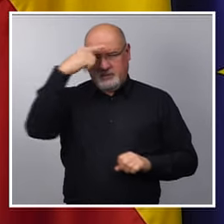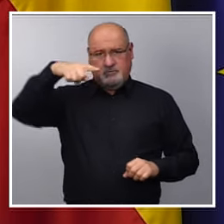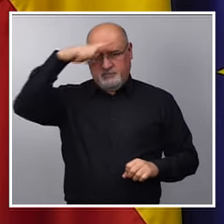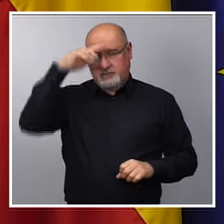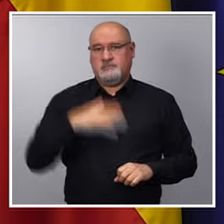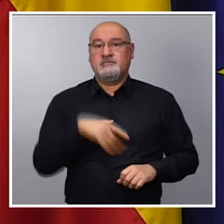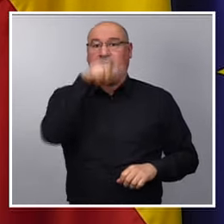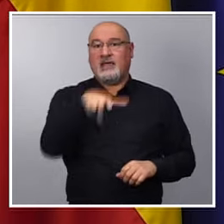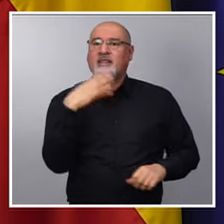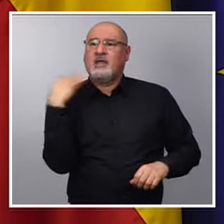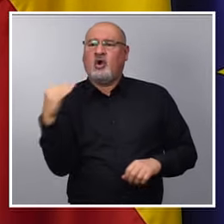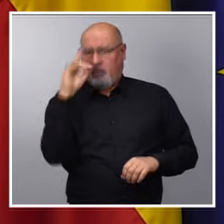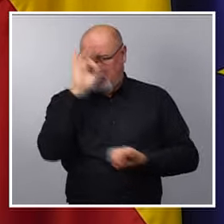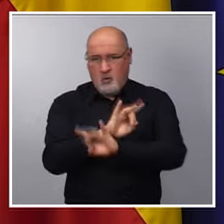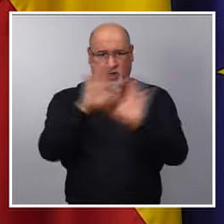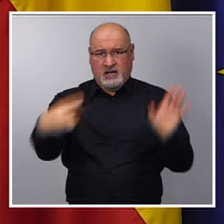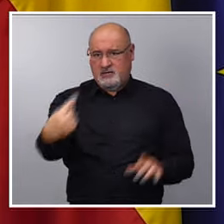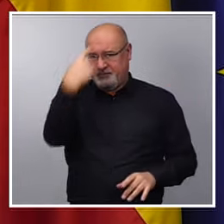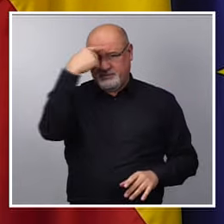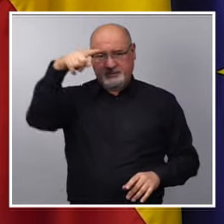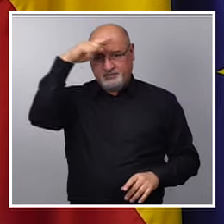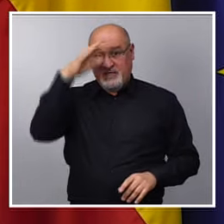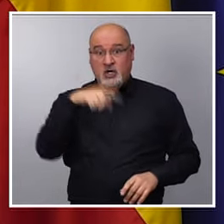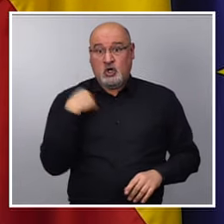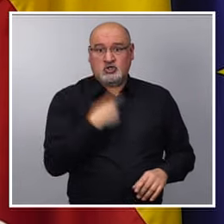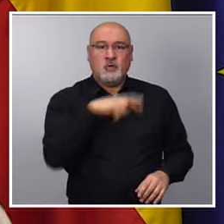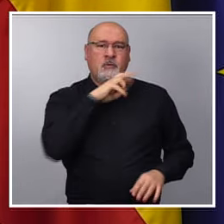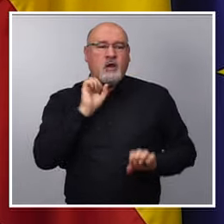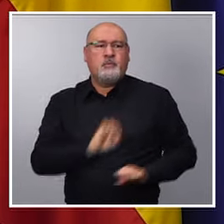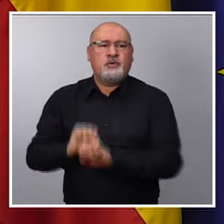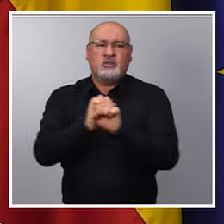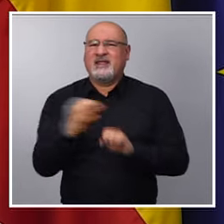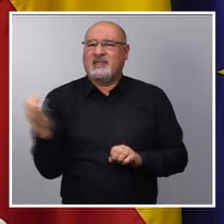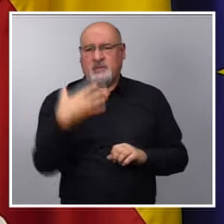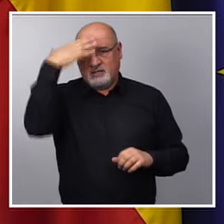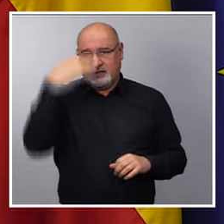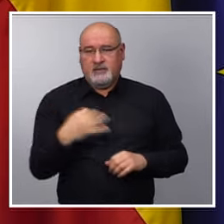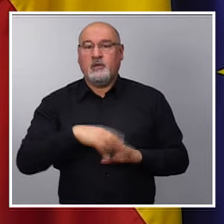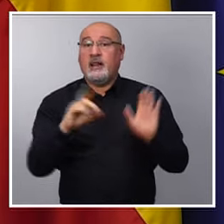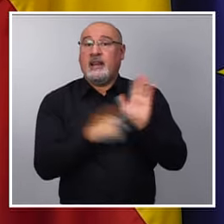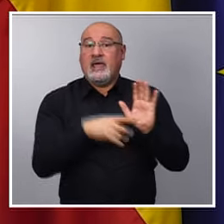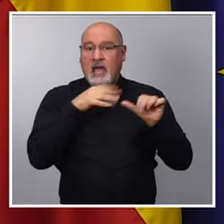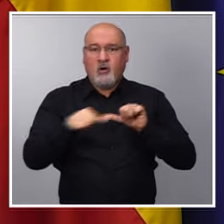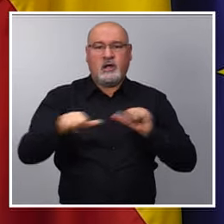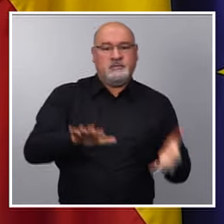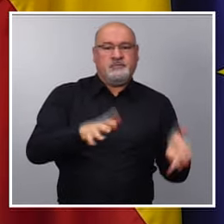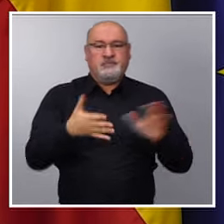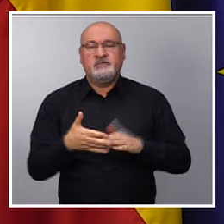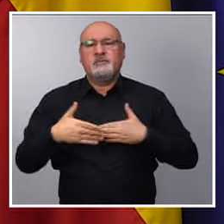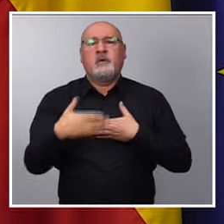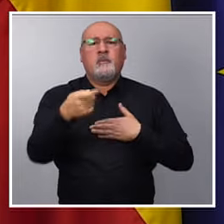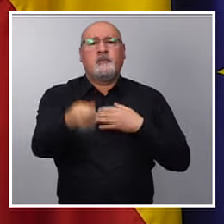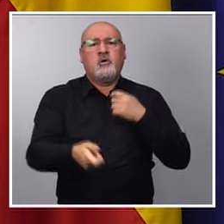tiene esto muy claro y creo que son los valores que tenemos que proteger. Por eso, con esta ley vamos a reconvertir progresivamente